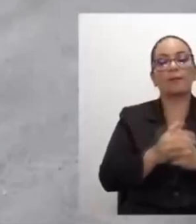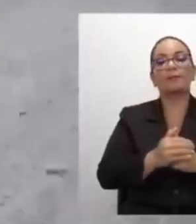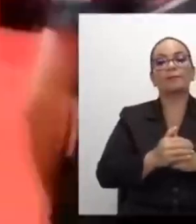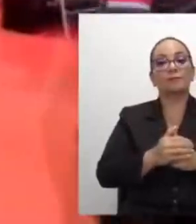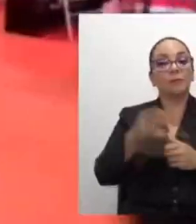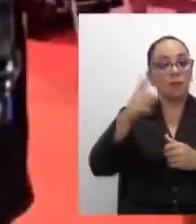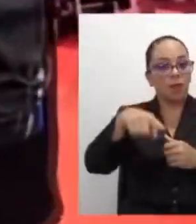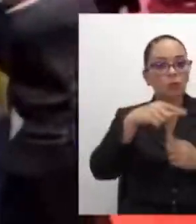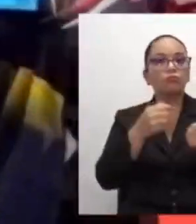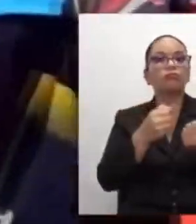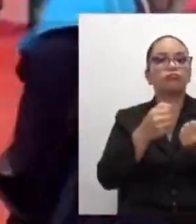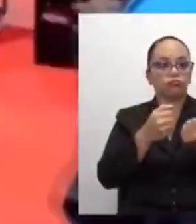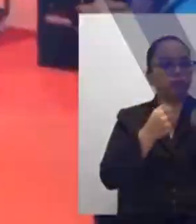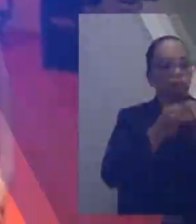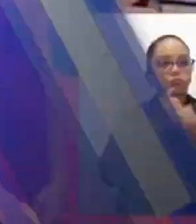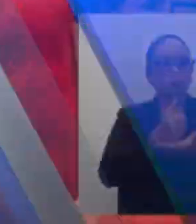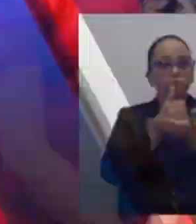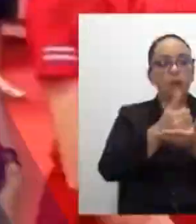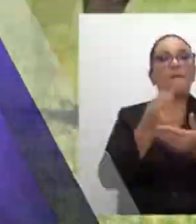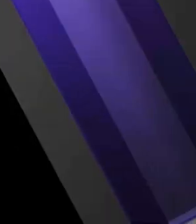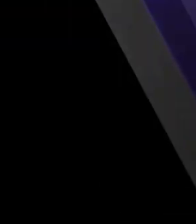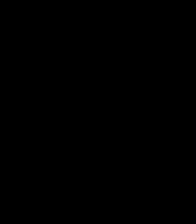clasificados para estas justas.